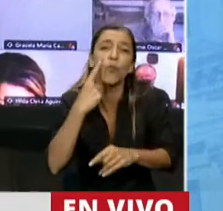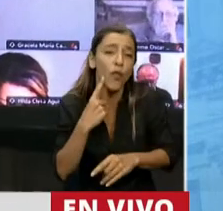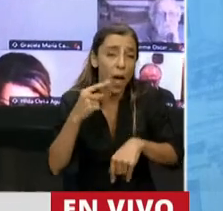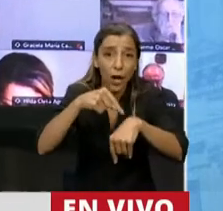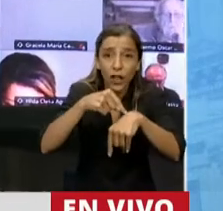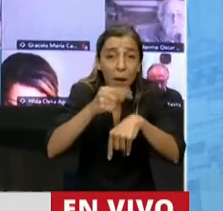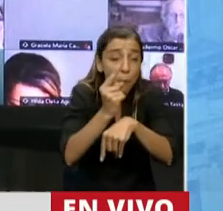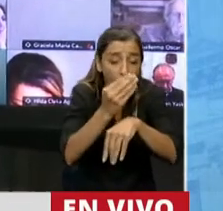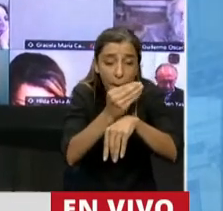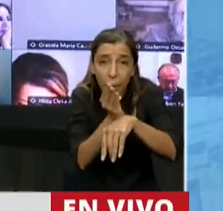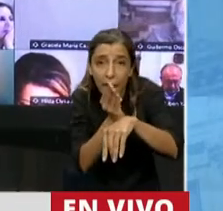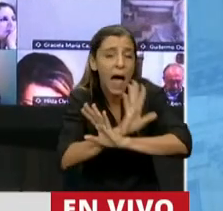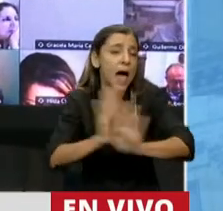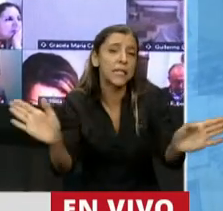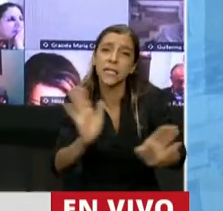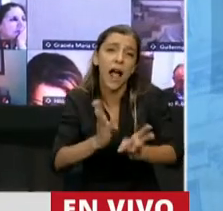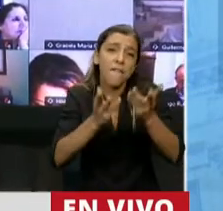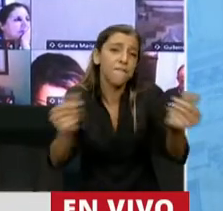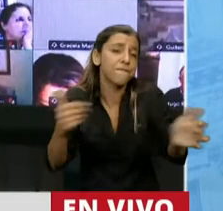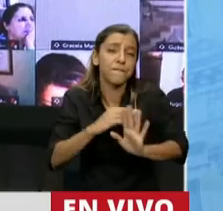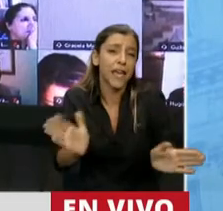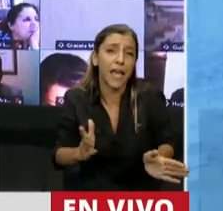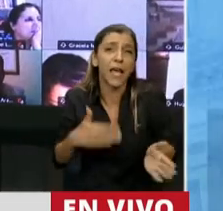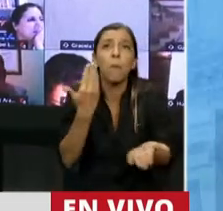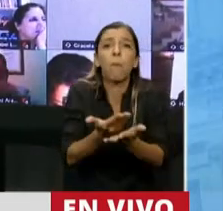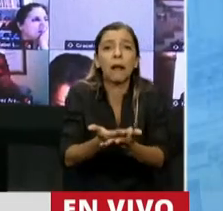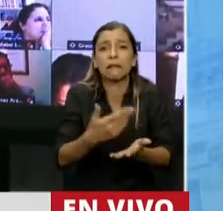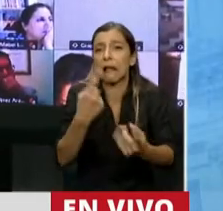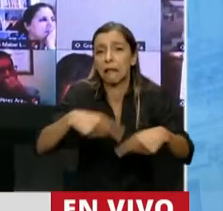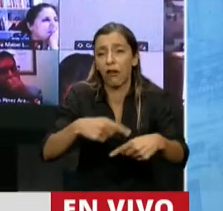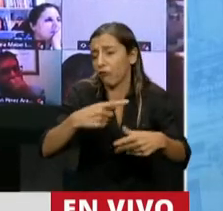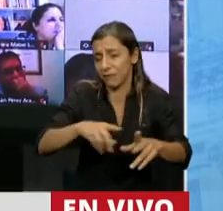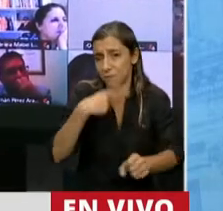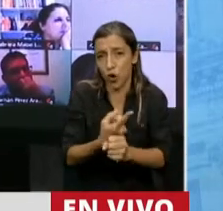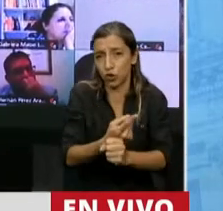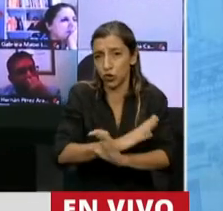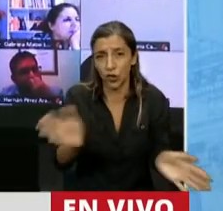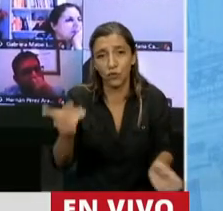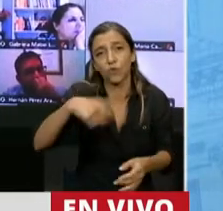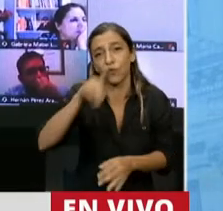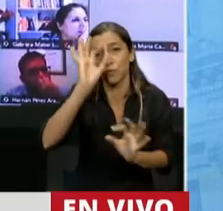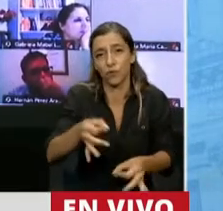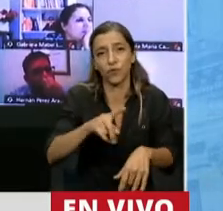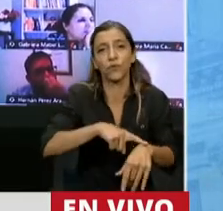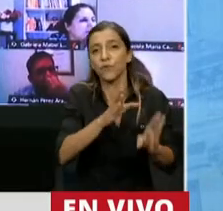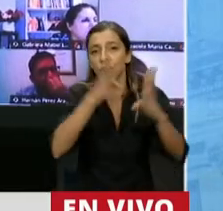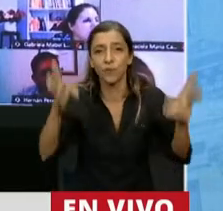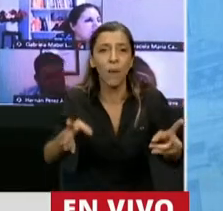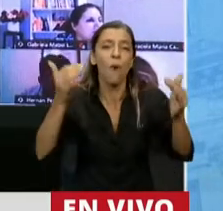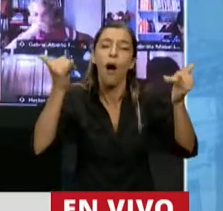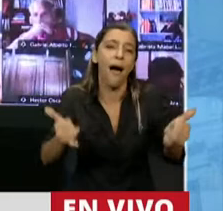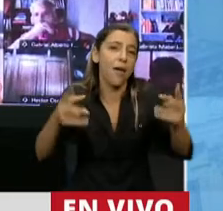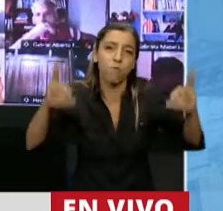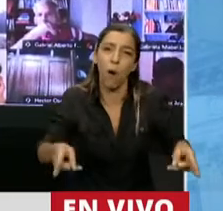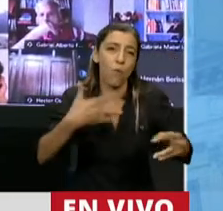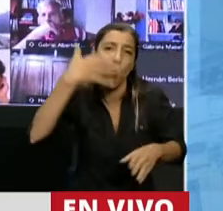presentar una contestación de demanda o una apelación. Entonces, sepan que los plazos están para ser cumplidos. Existen